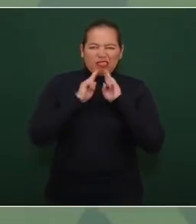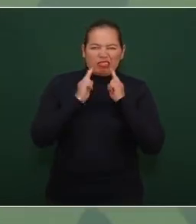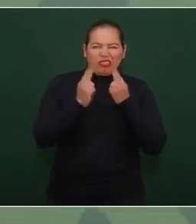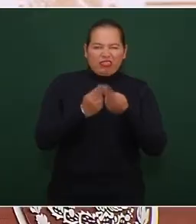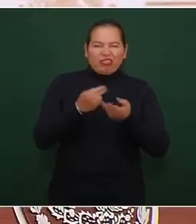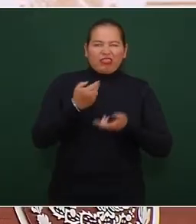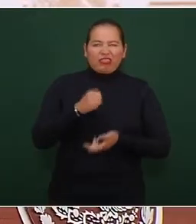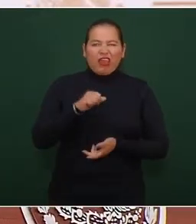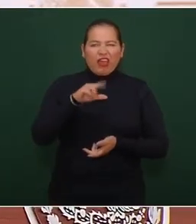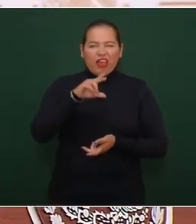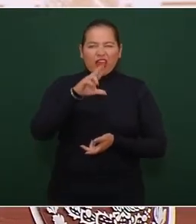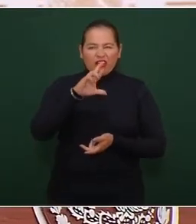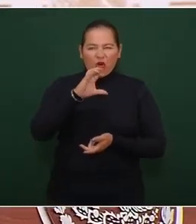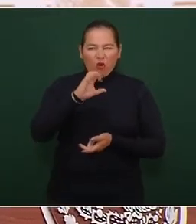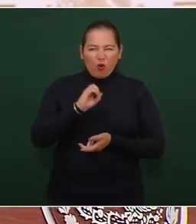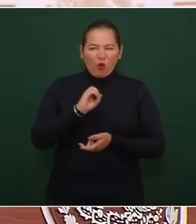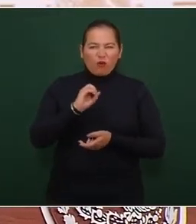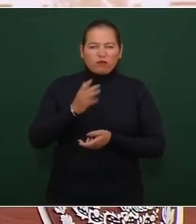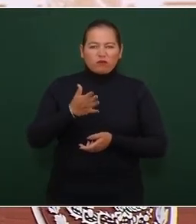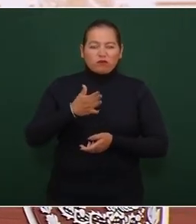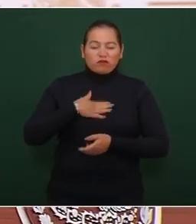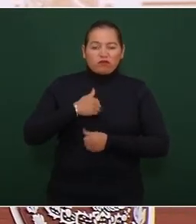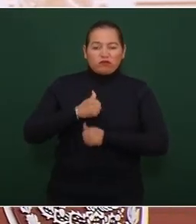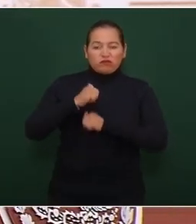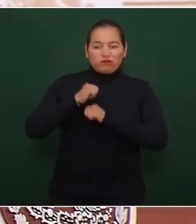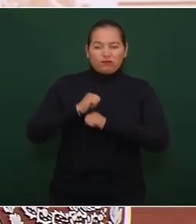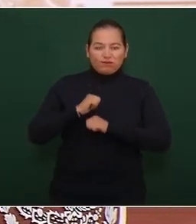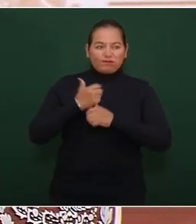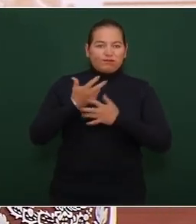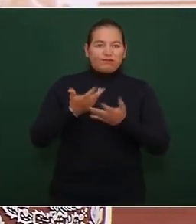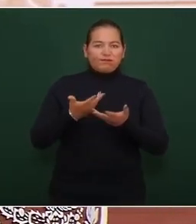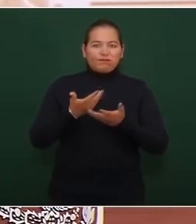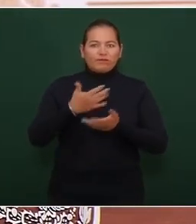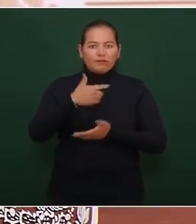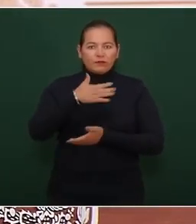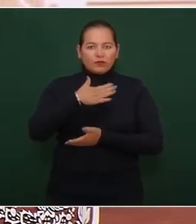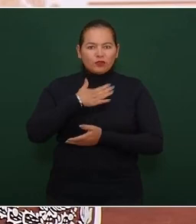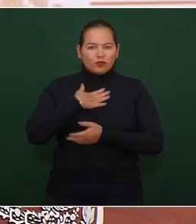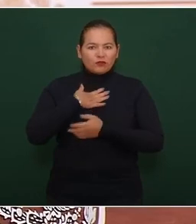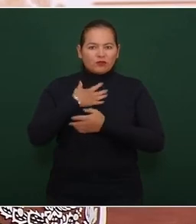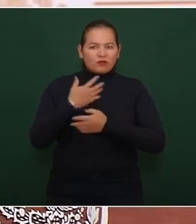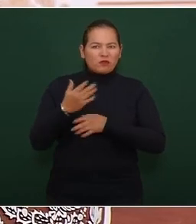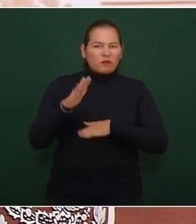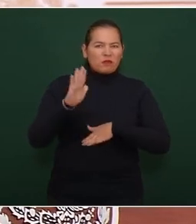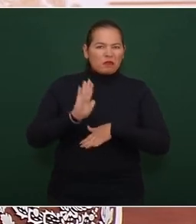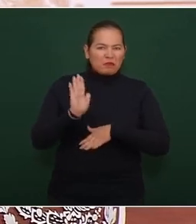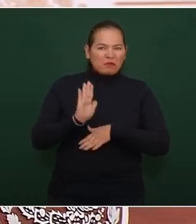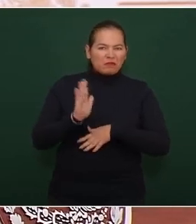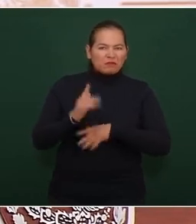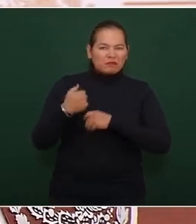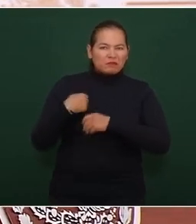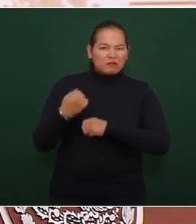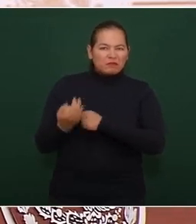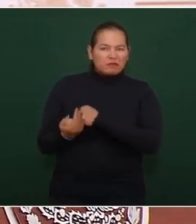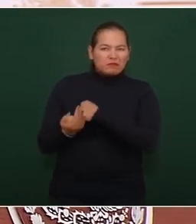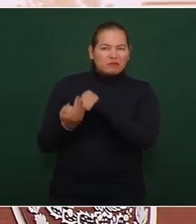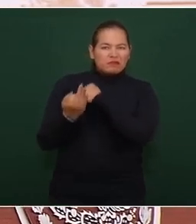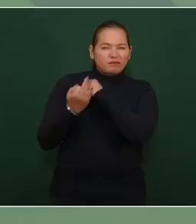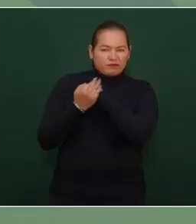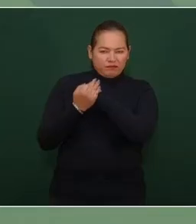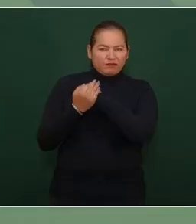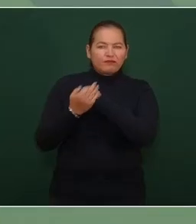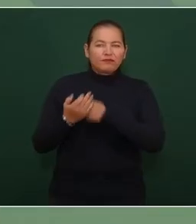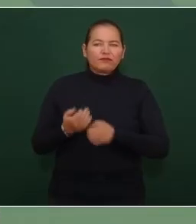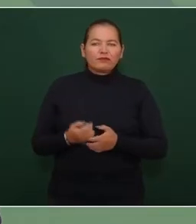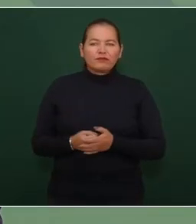pues estoy protegido porque lo que estimo